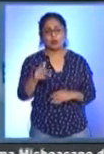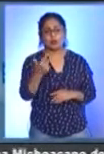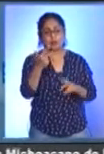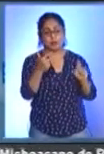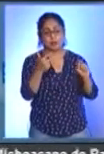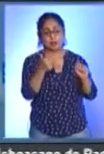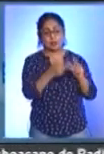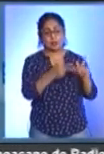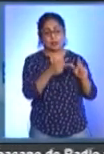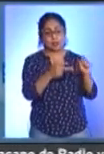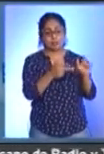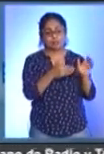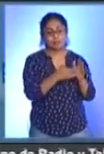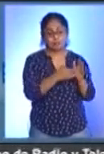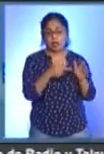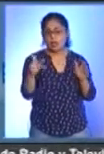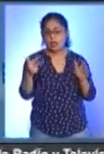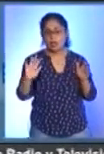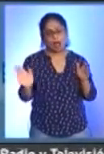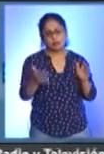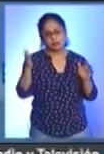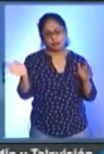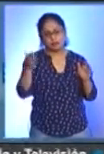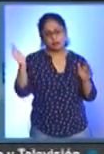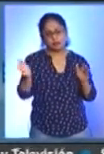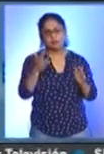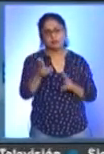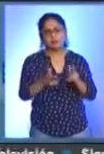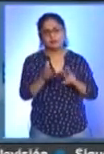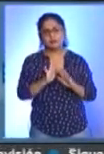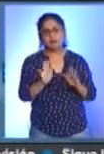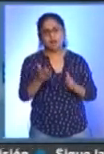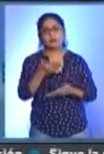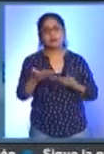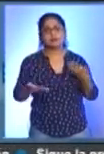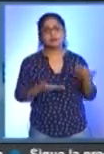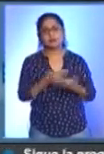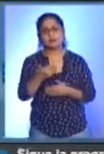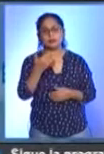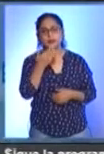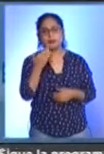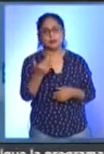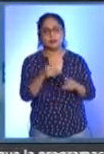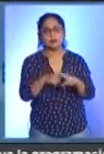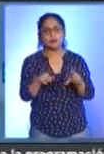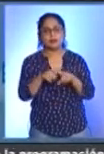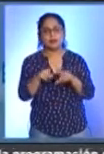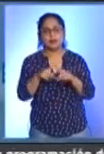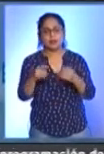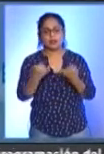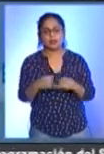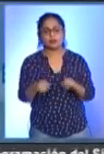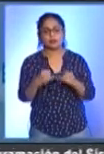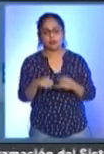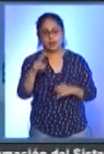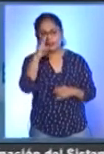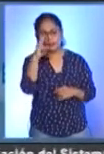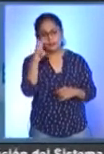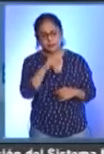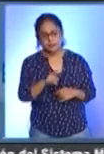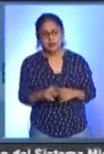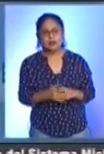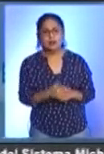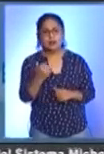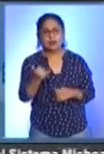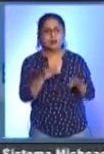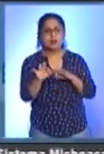trenes detenidos, reiniciando así el servicio de las diferentes industrias mexicanas y la labor